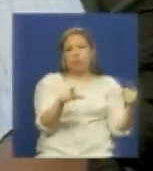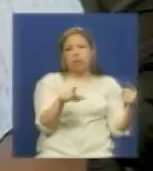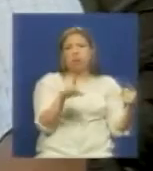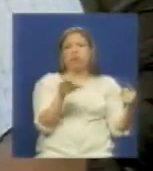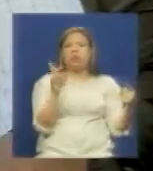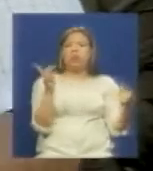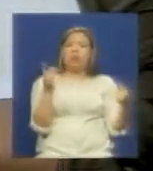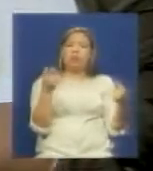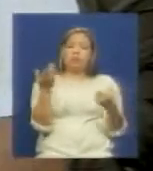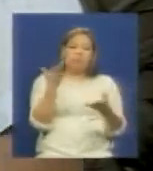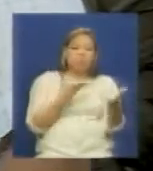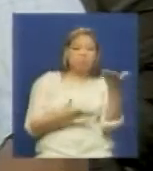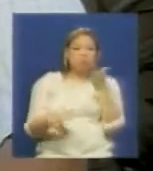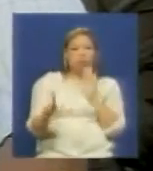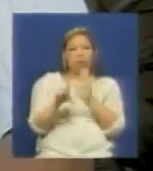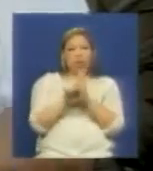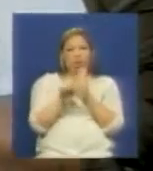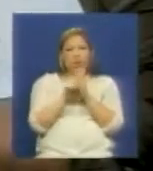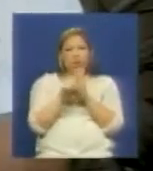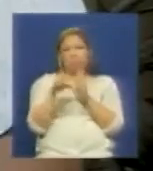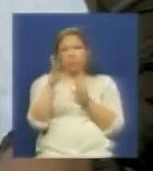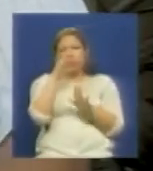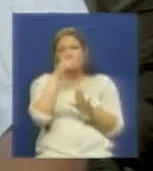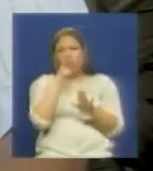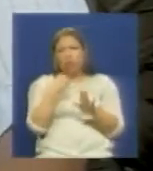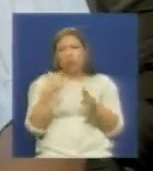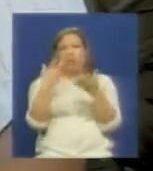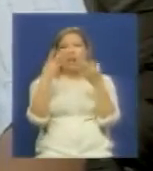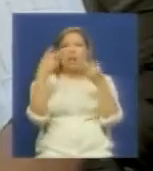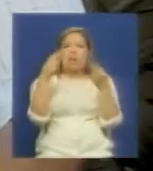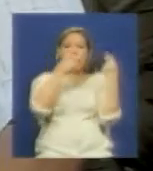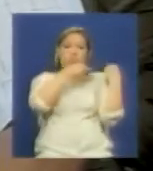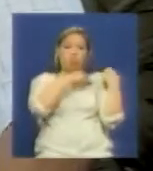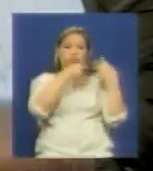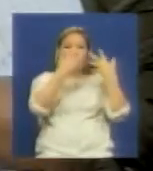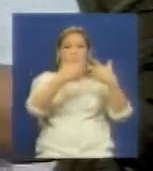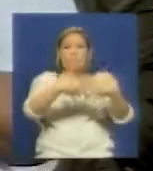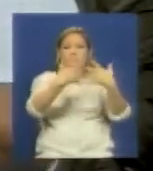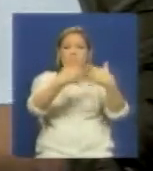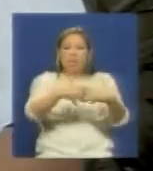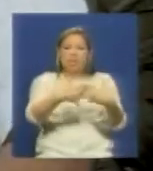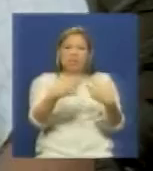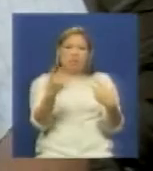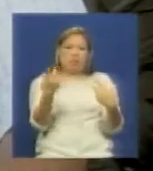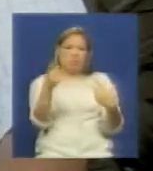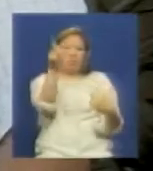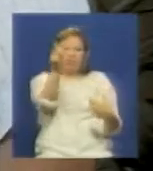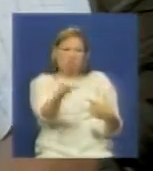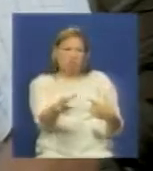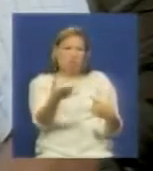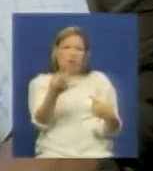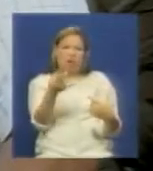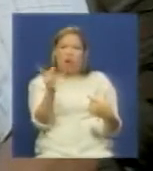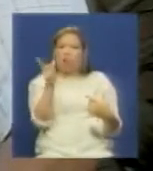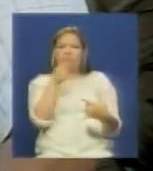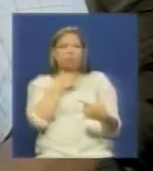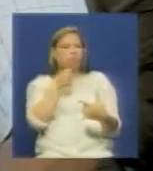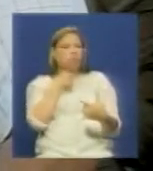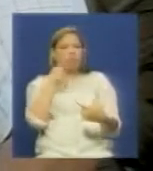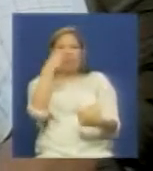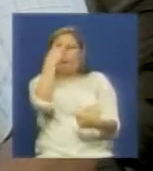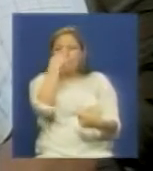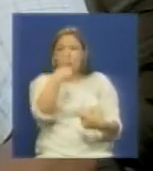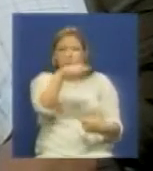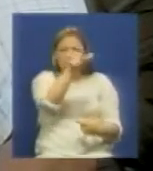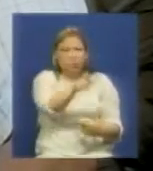hacerla a su imagen y semejanza de los empresarios de de los que ellos les tenían que hacer caso entonces hoy en día que ellos tienen